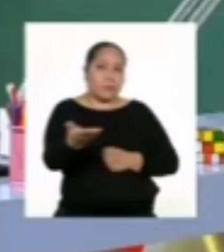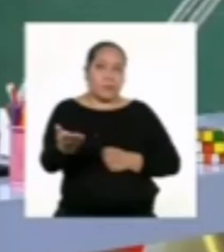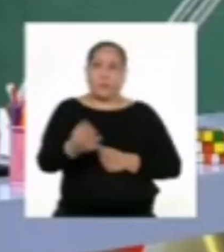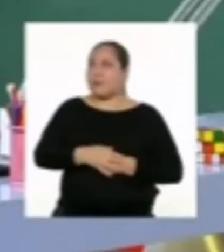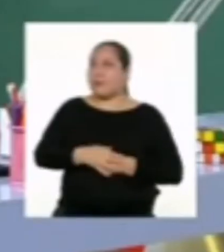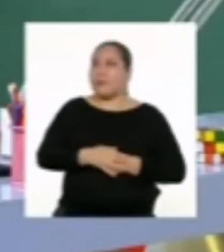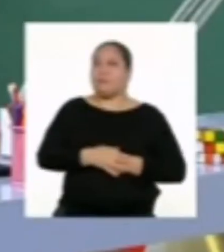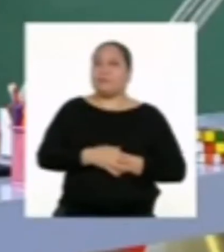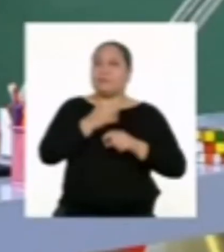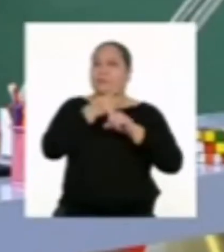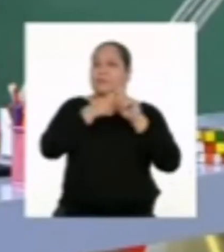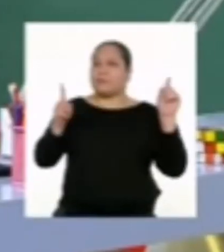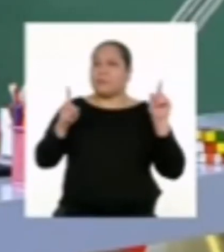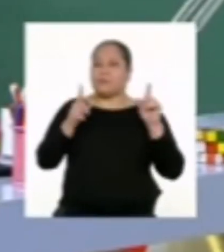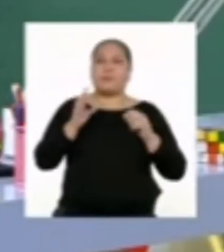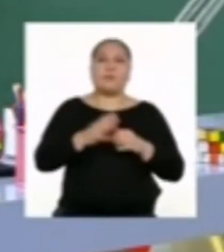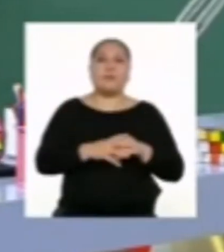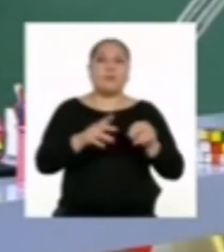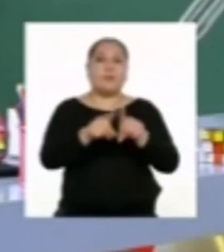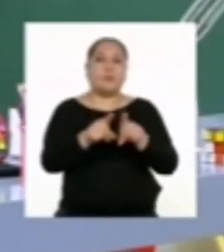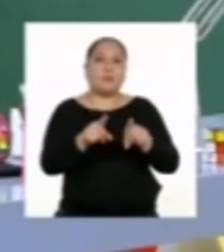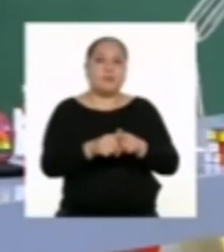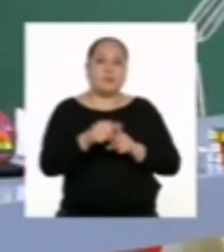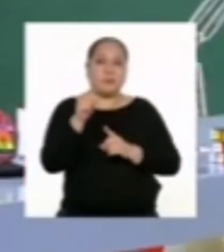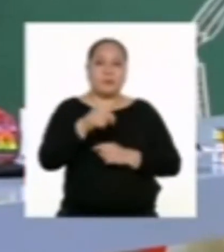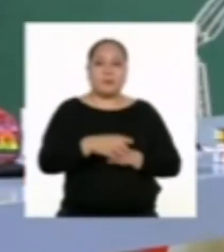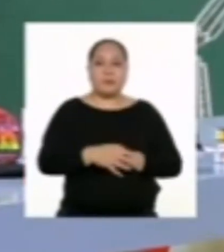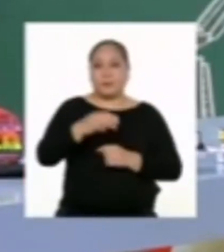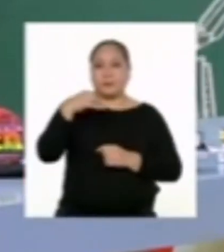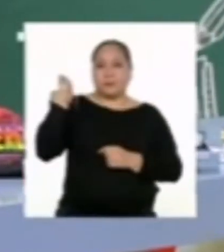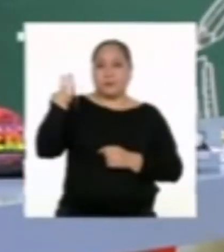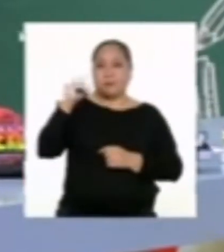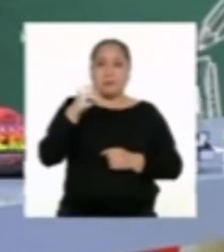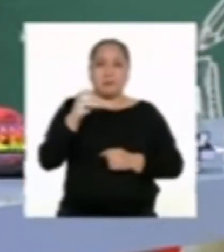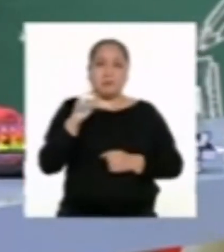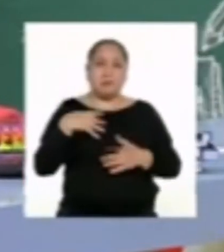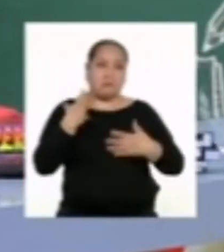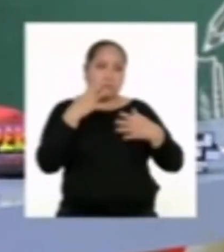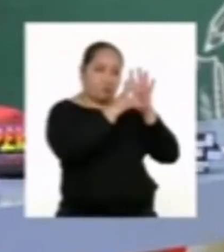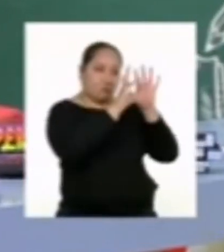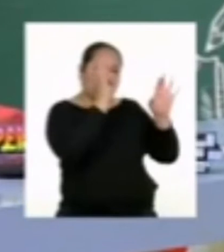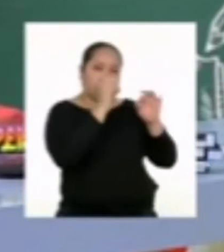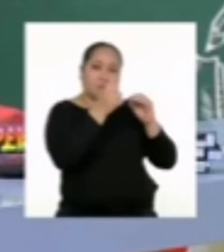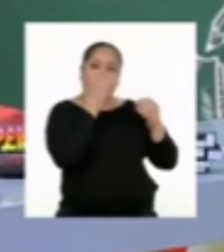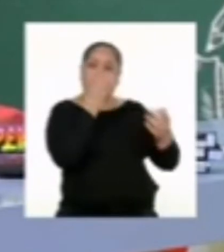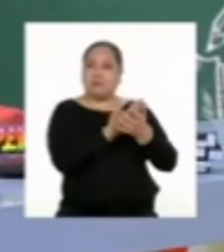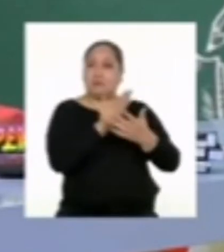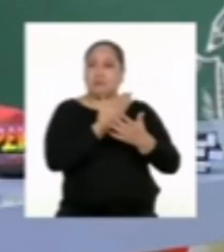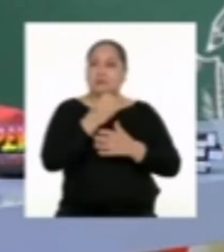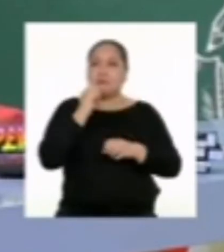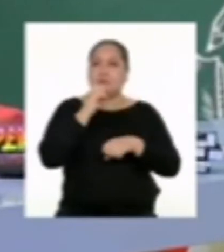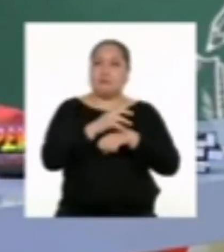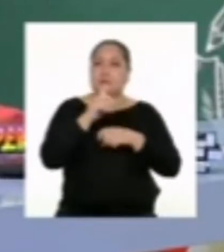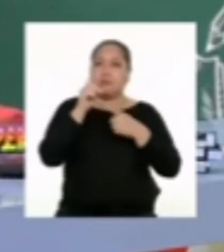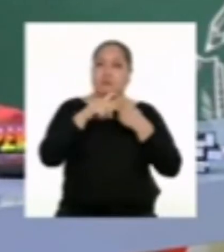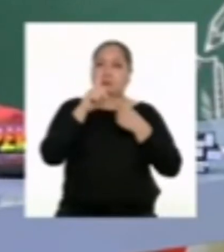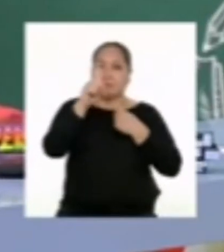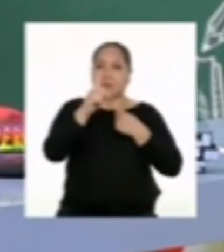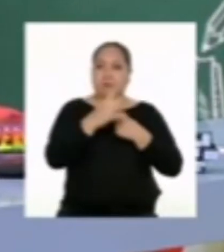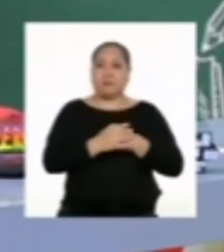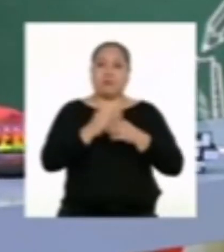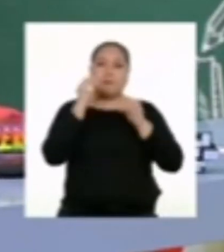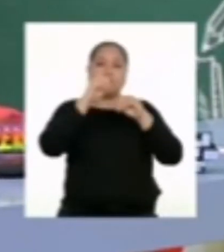familia. Pero a pesar de eso, los y las adolescentes pueden encontrar muy buenos consejos. Uno,